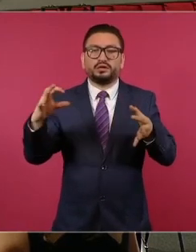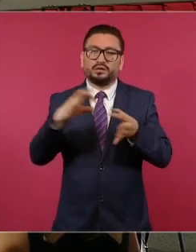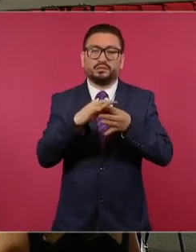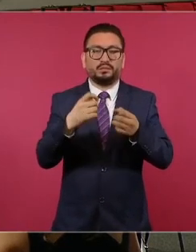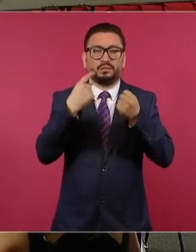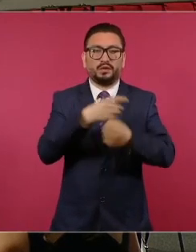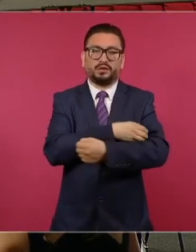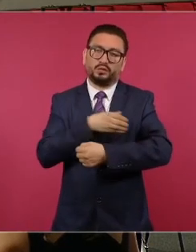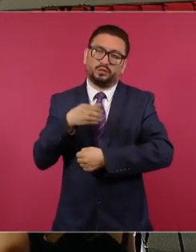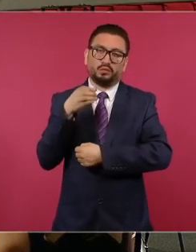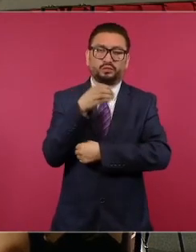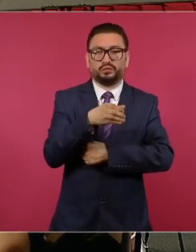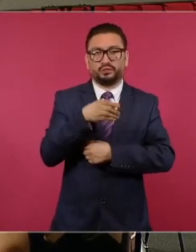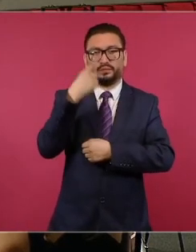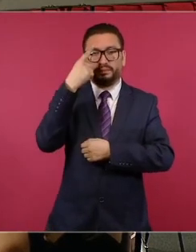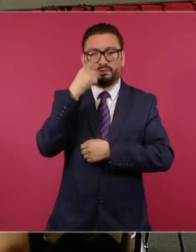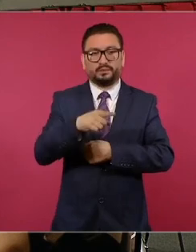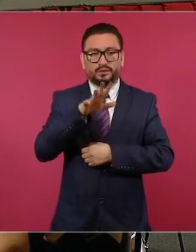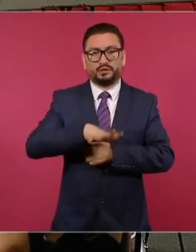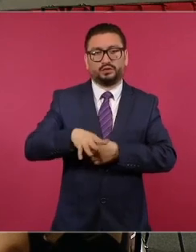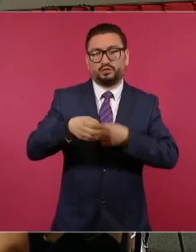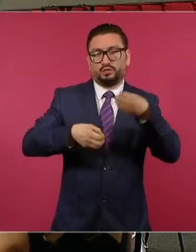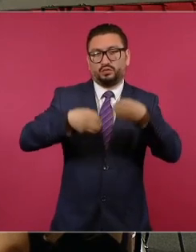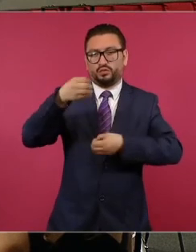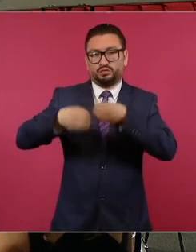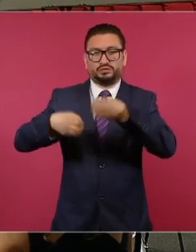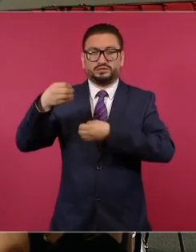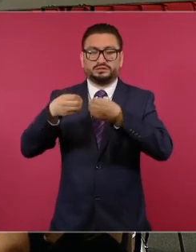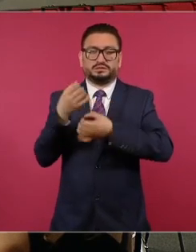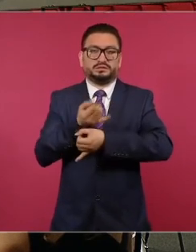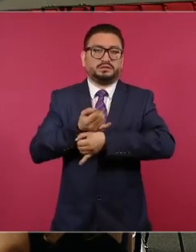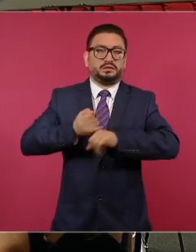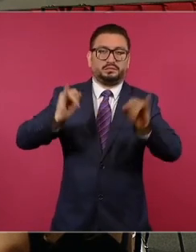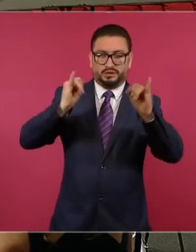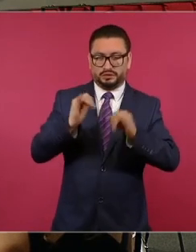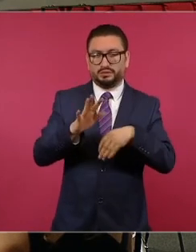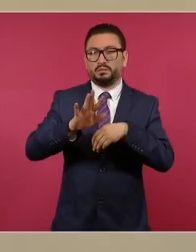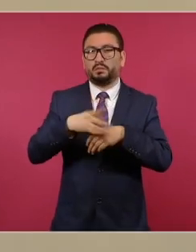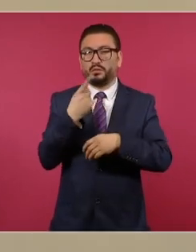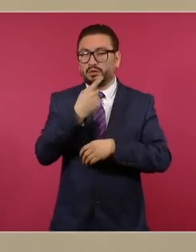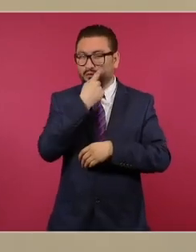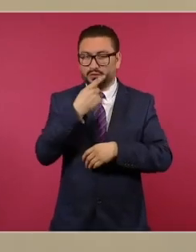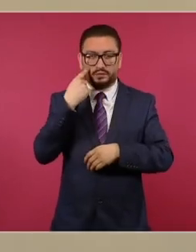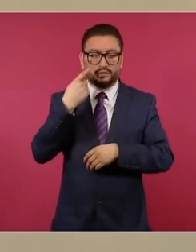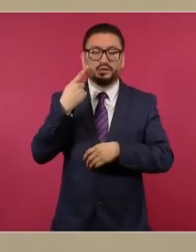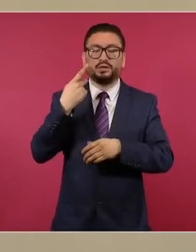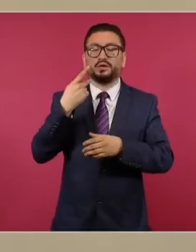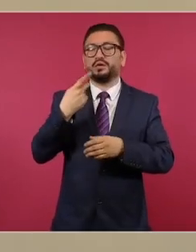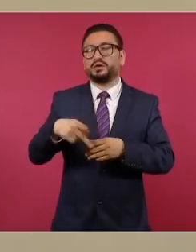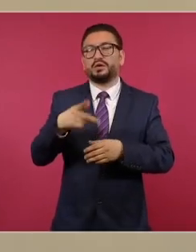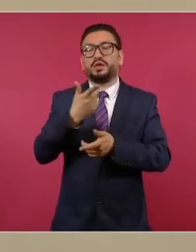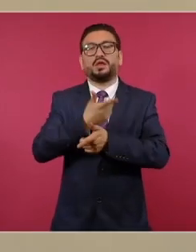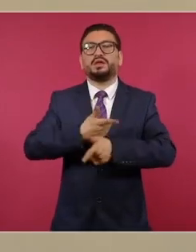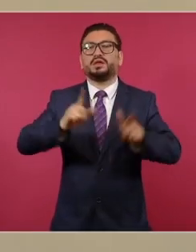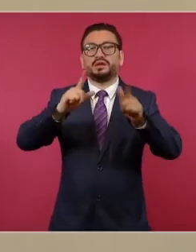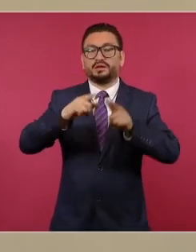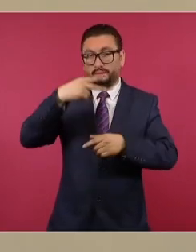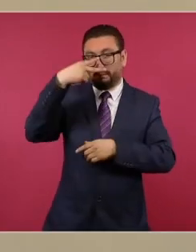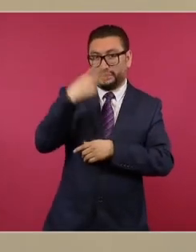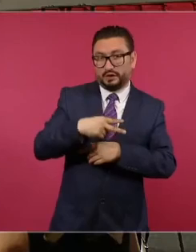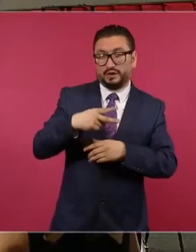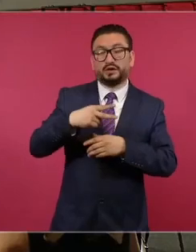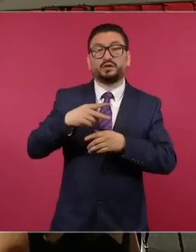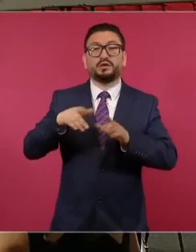empoderar, así lo dice, a la independencia judicial, tras manifestar que la democracia en México y la paz en América